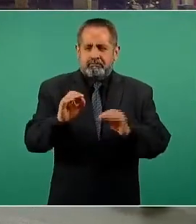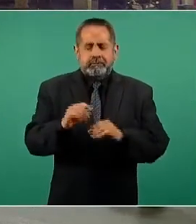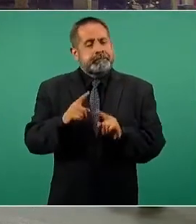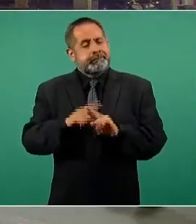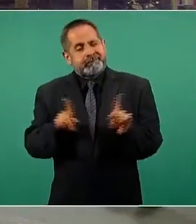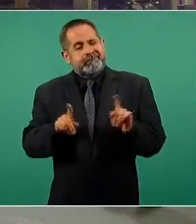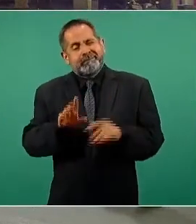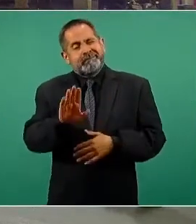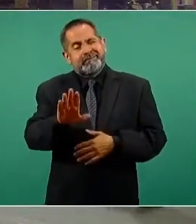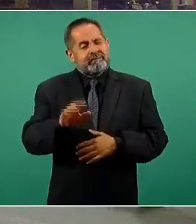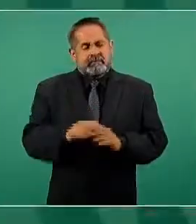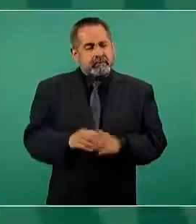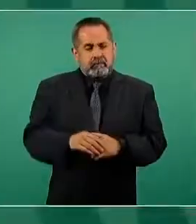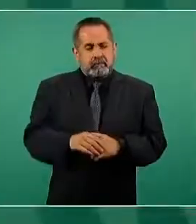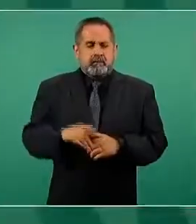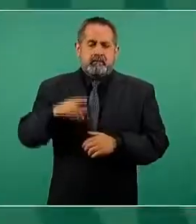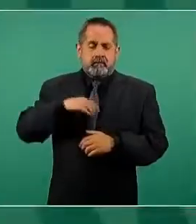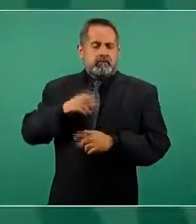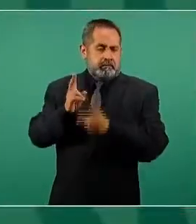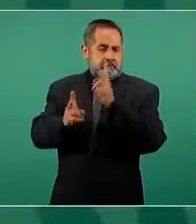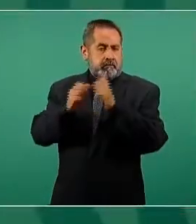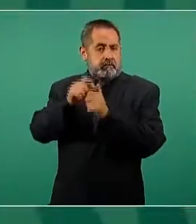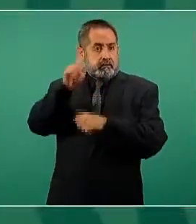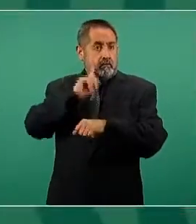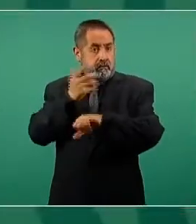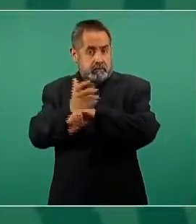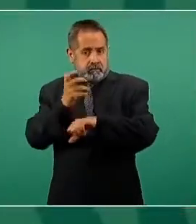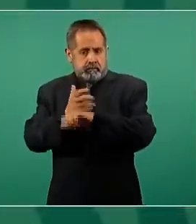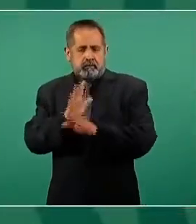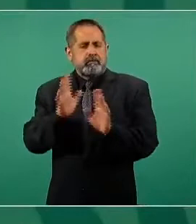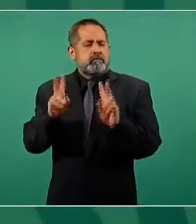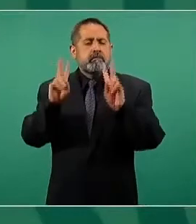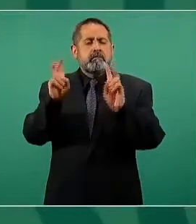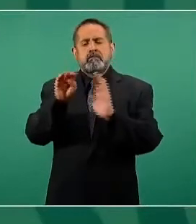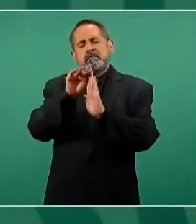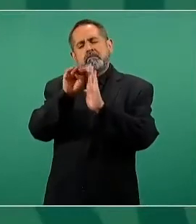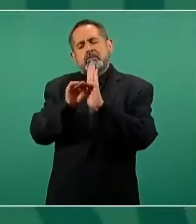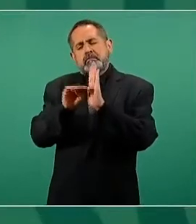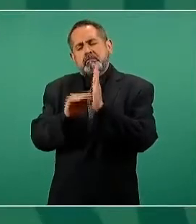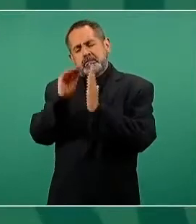distinto, ¿no? Tenemos ya una agenda que